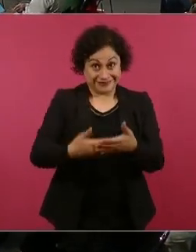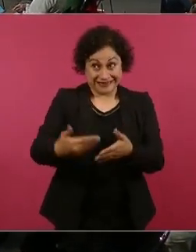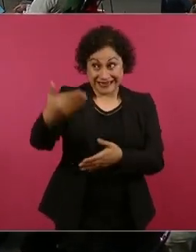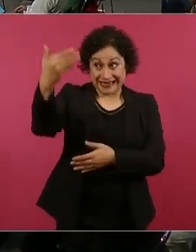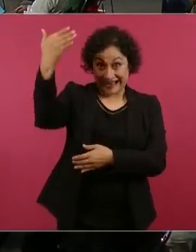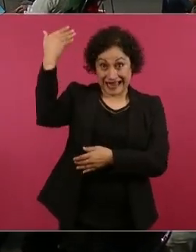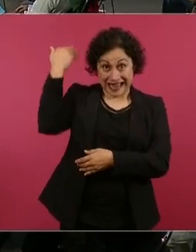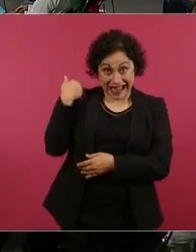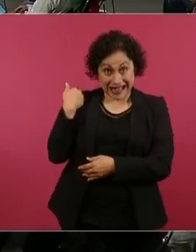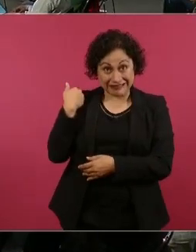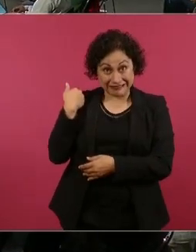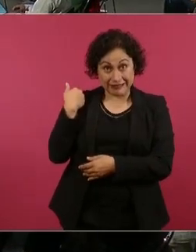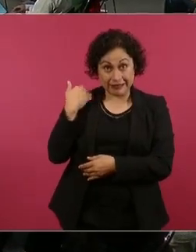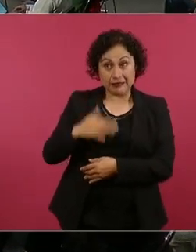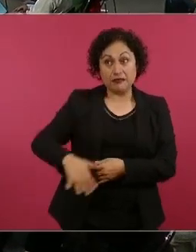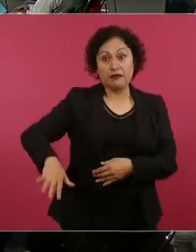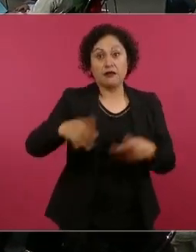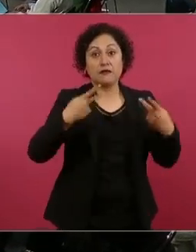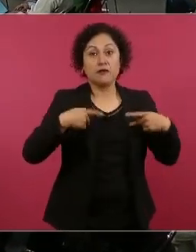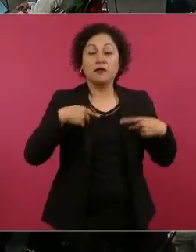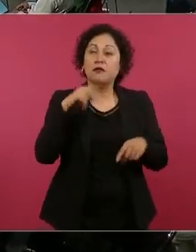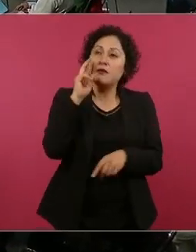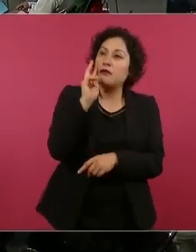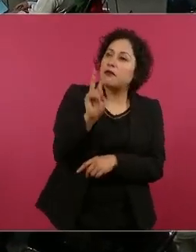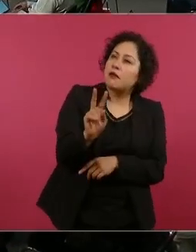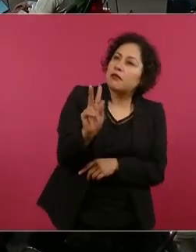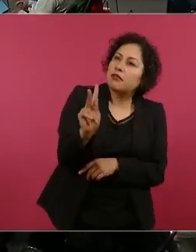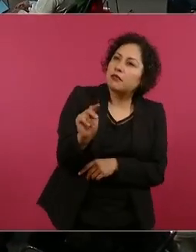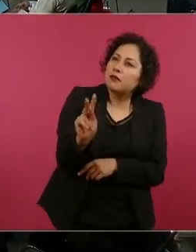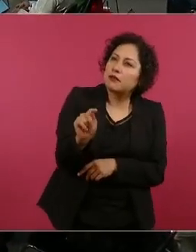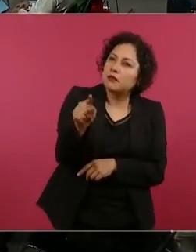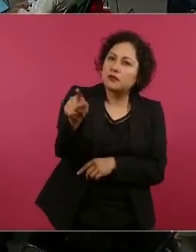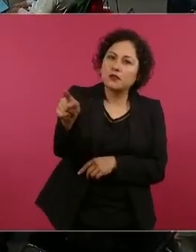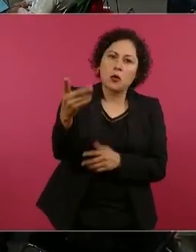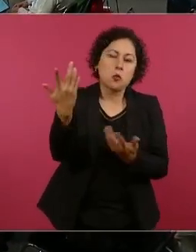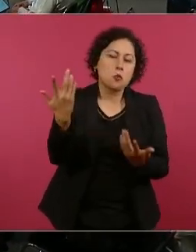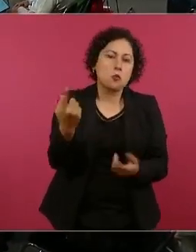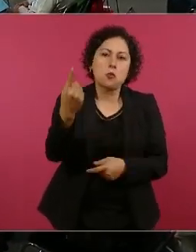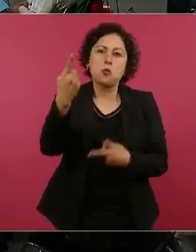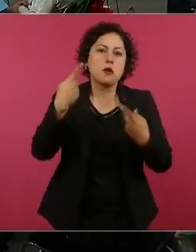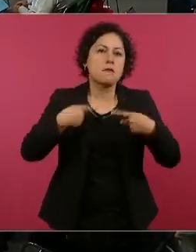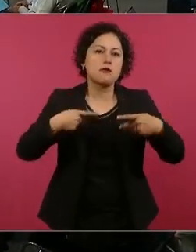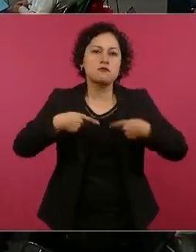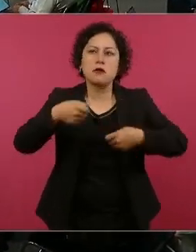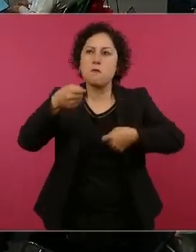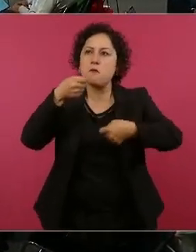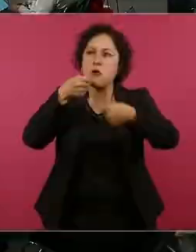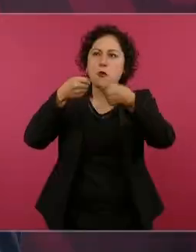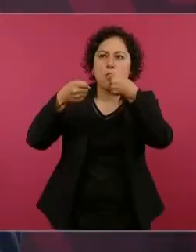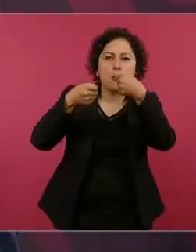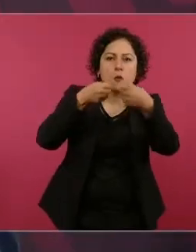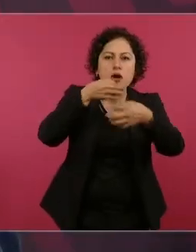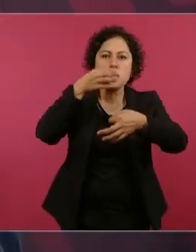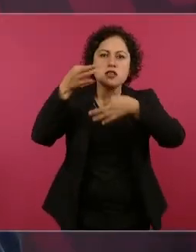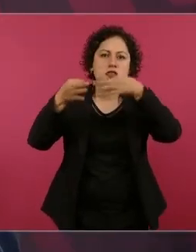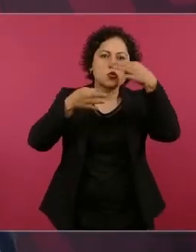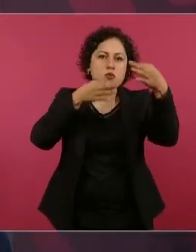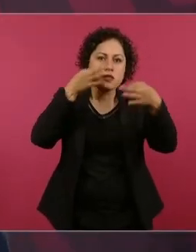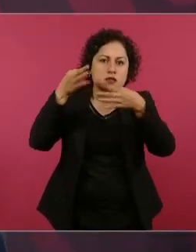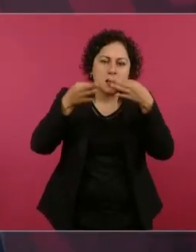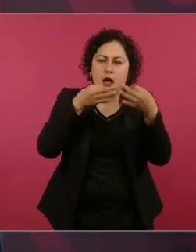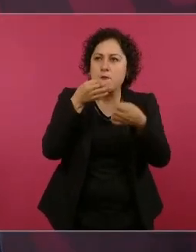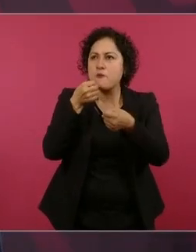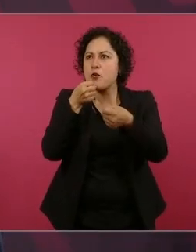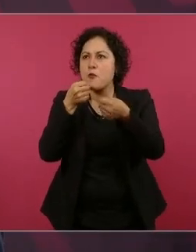Un conductor de noticias que los habían muy buenos,